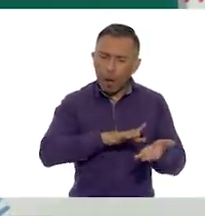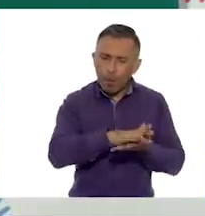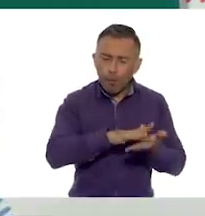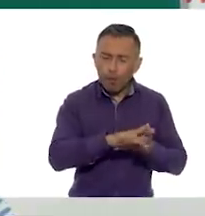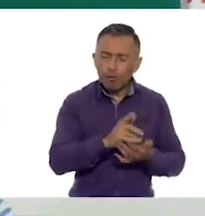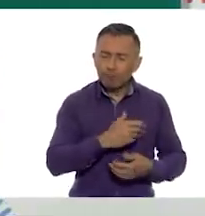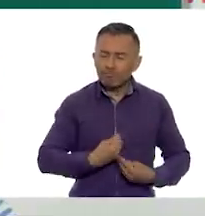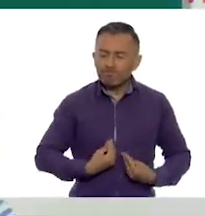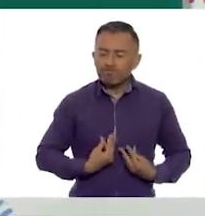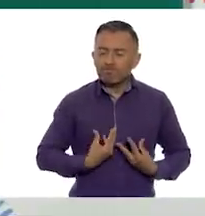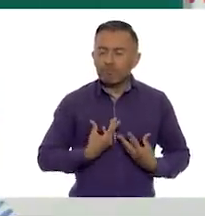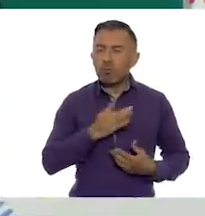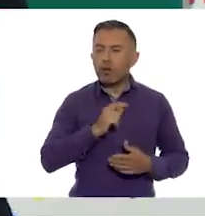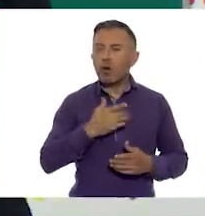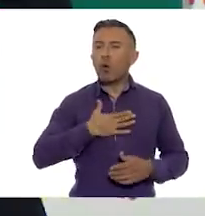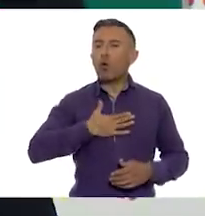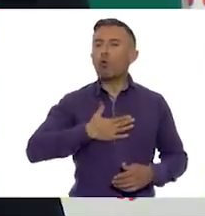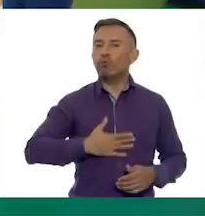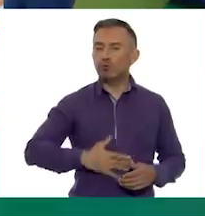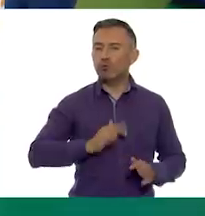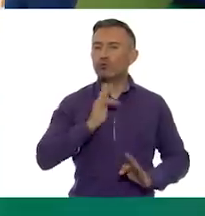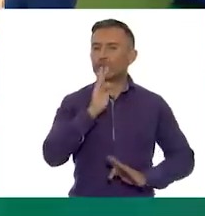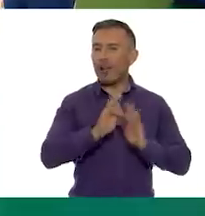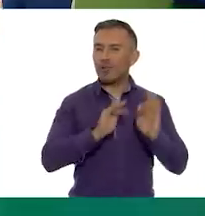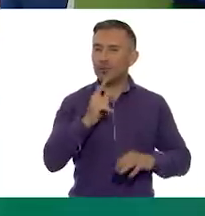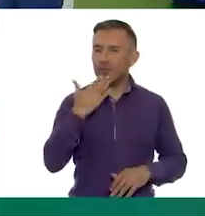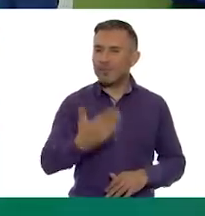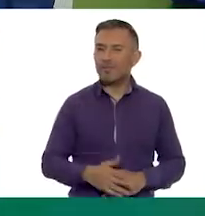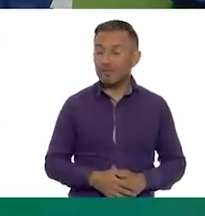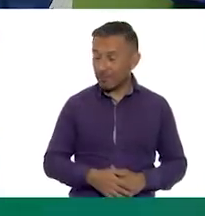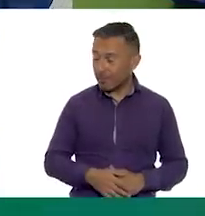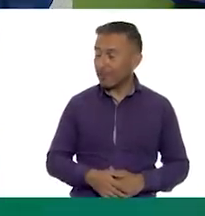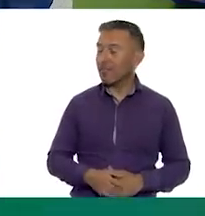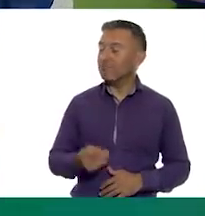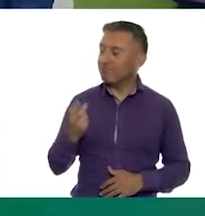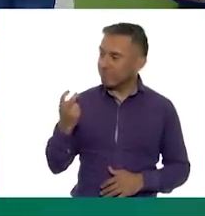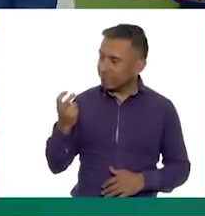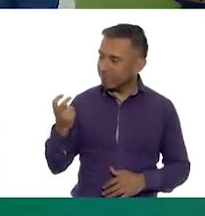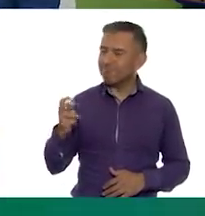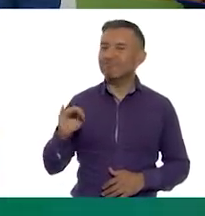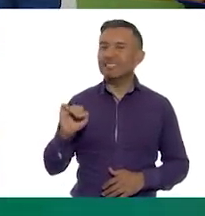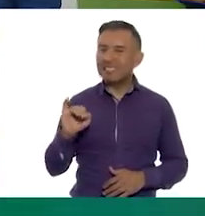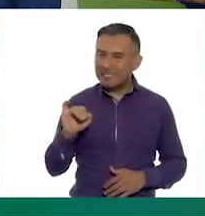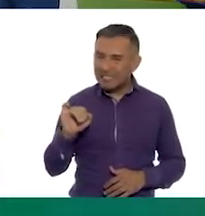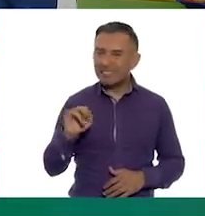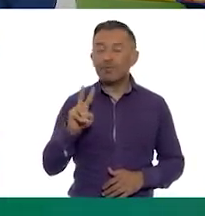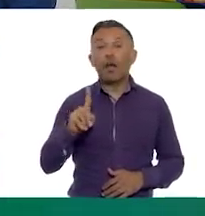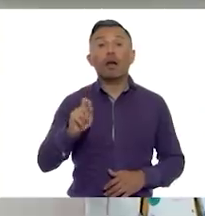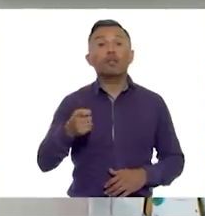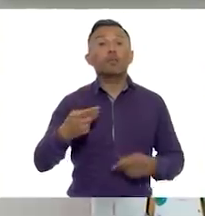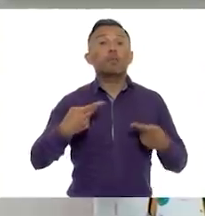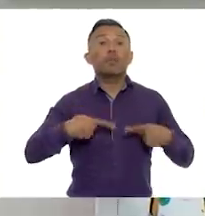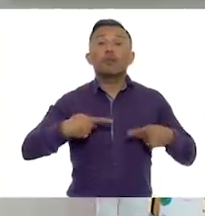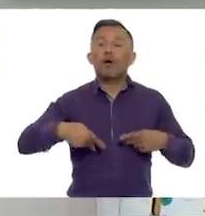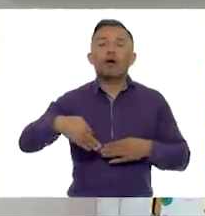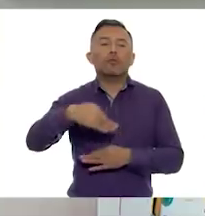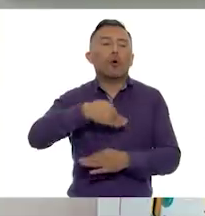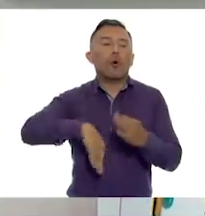recibir un trato más justo. Ay, sí, sí, sí, sí, porque todos somos diferentes,